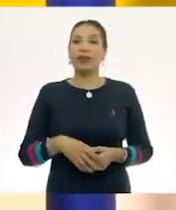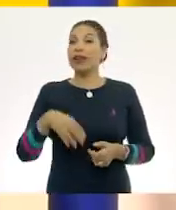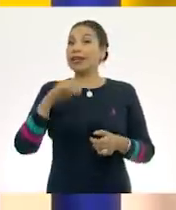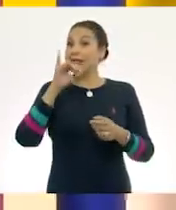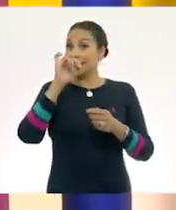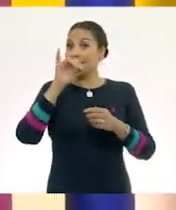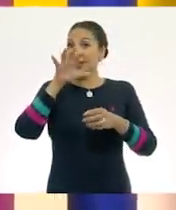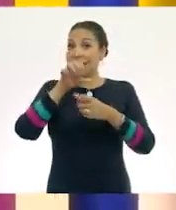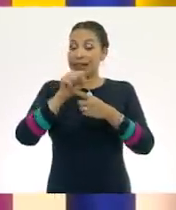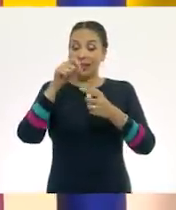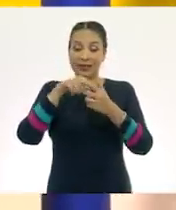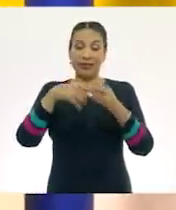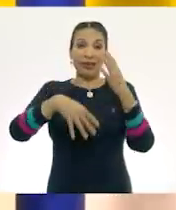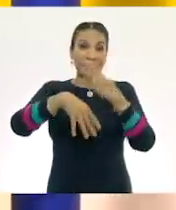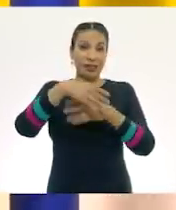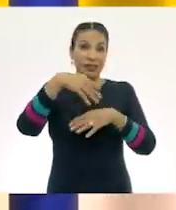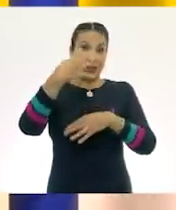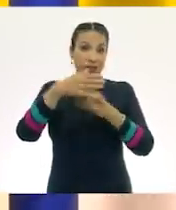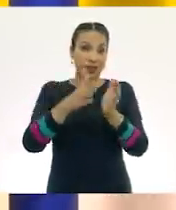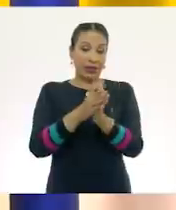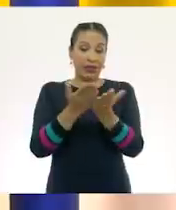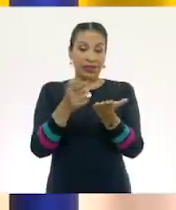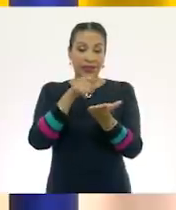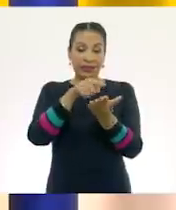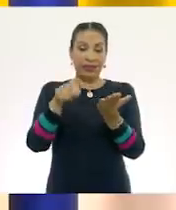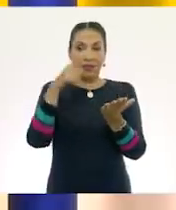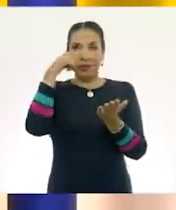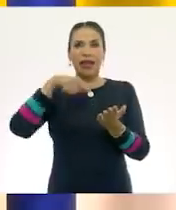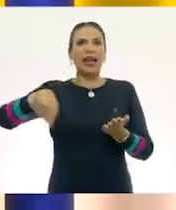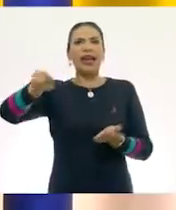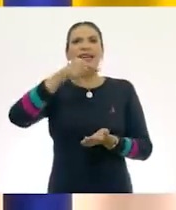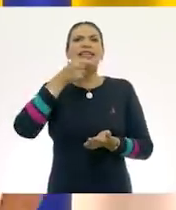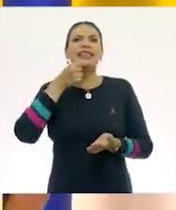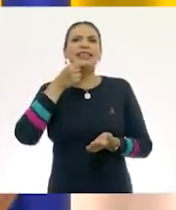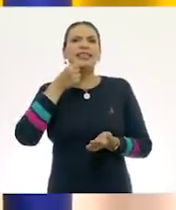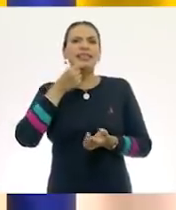¿nos alcanzarán los libros para nuestras niñas y niños?